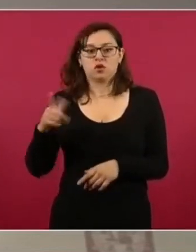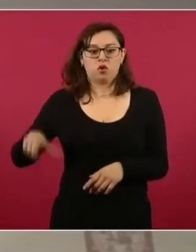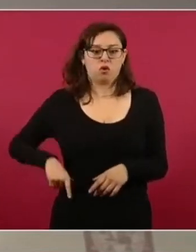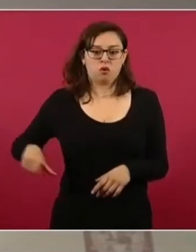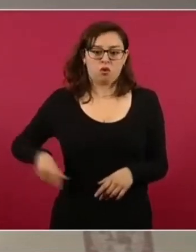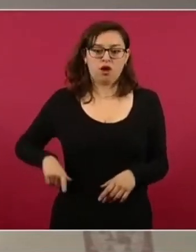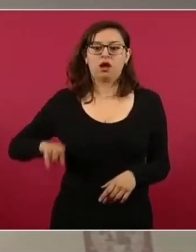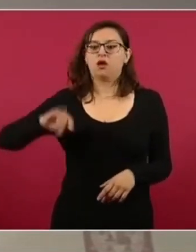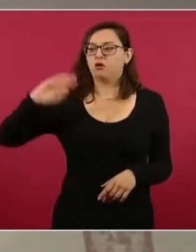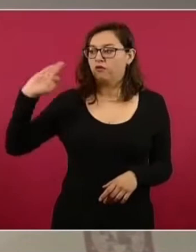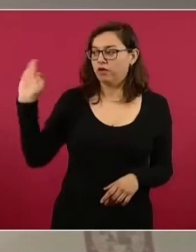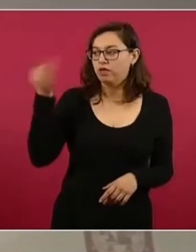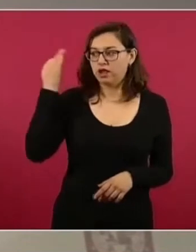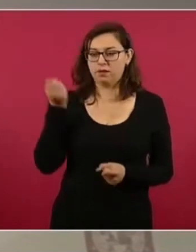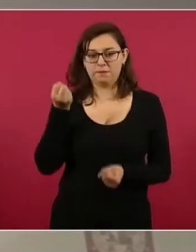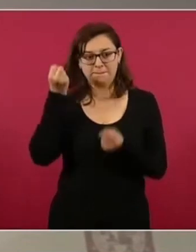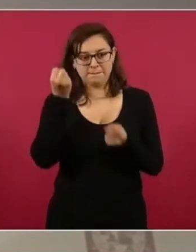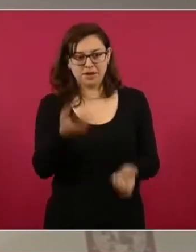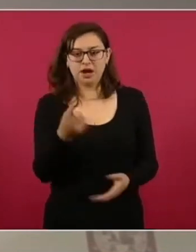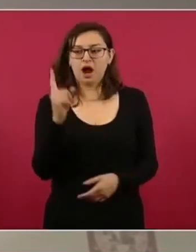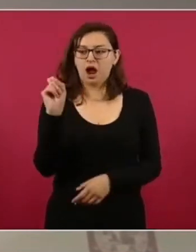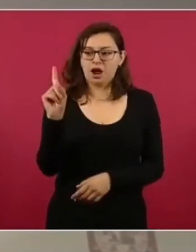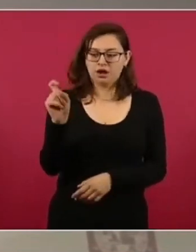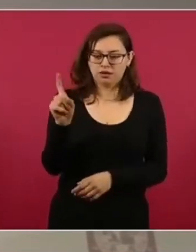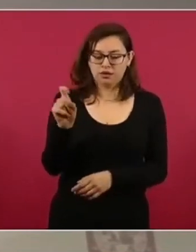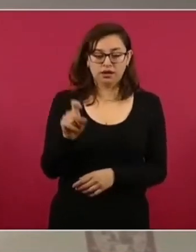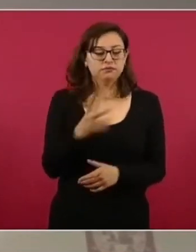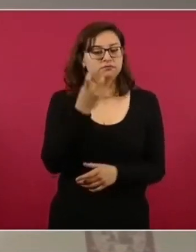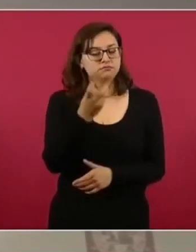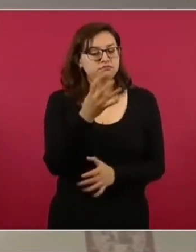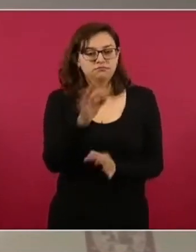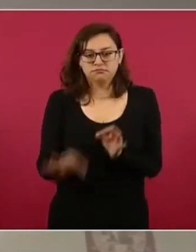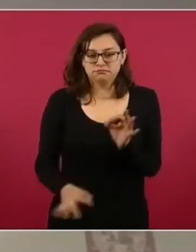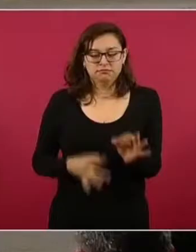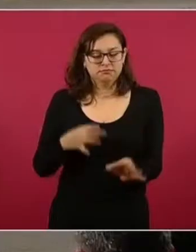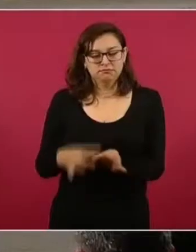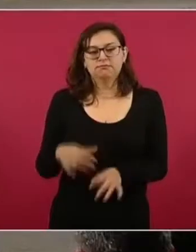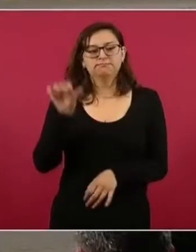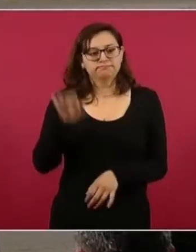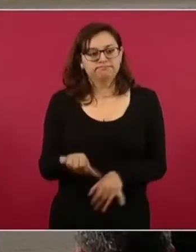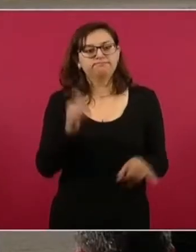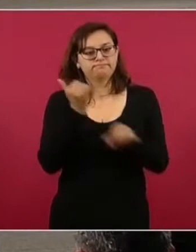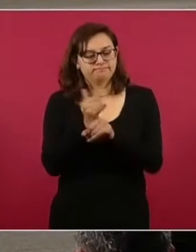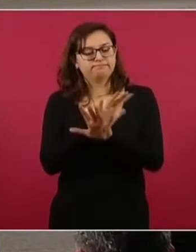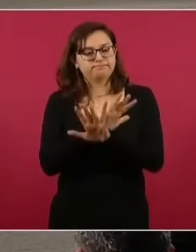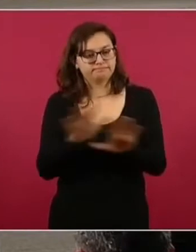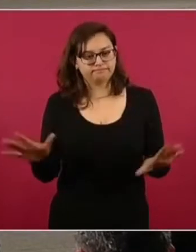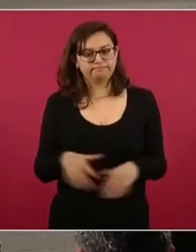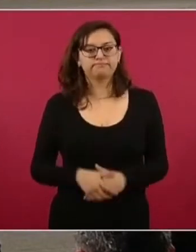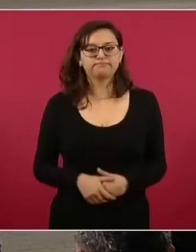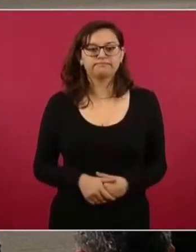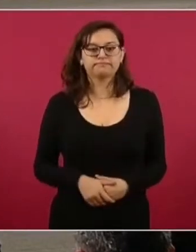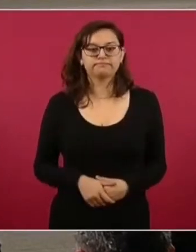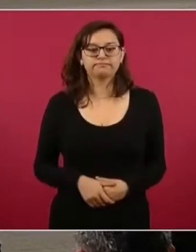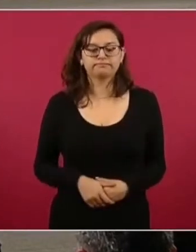en el tema del agua. ¿Eso es cuánto a lo que podemos informar en estos momentos, señor presidente?